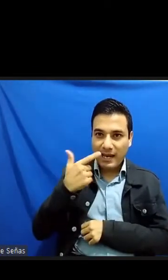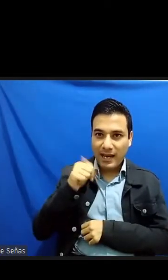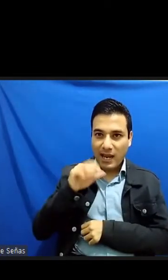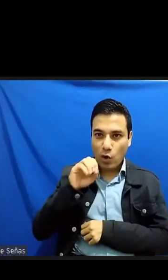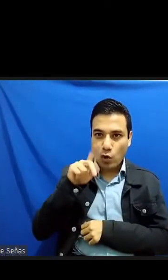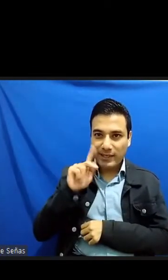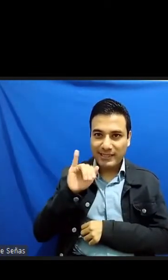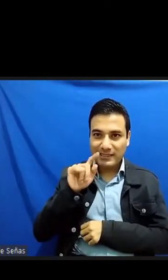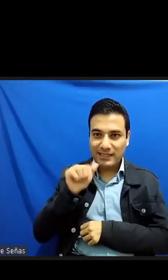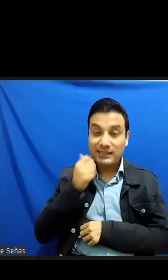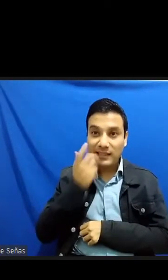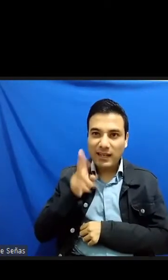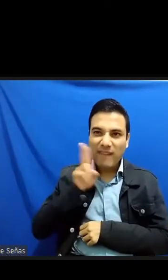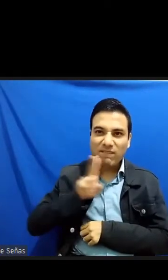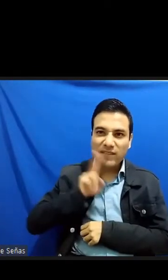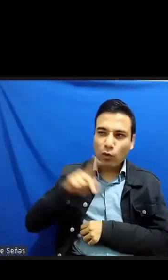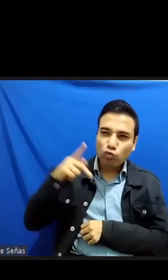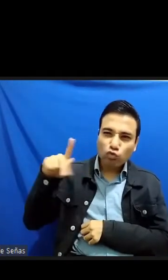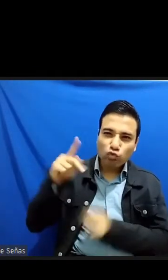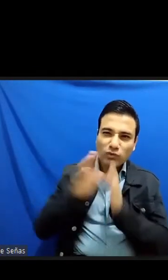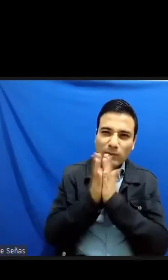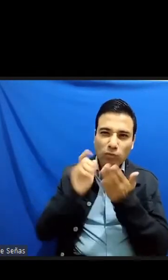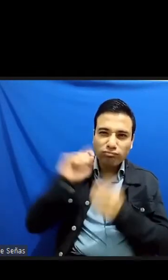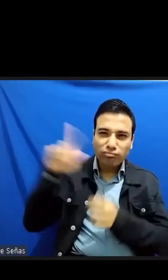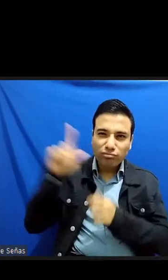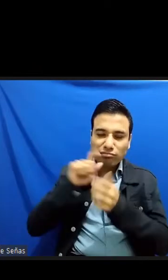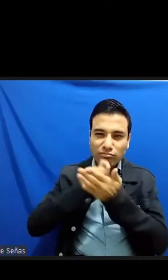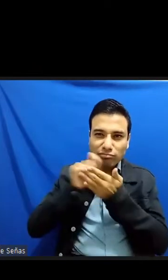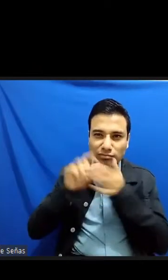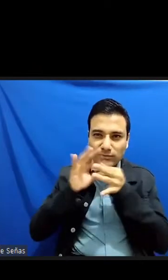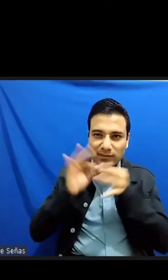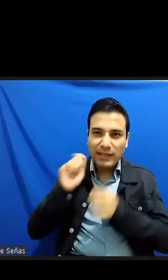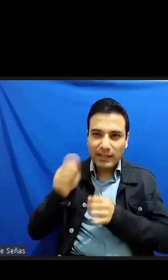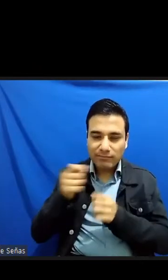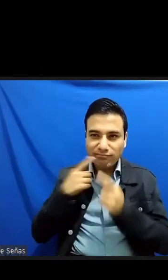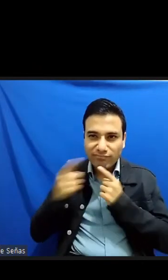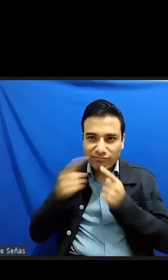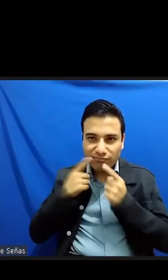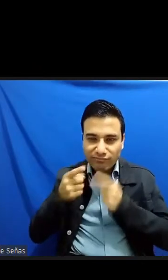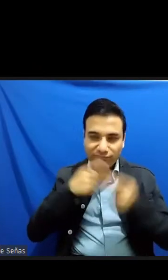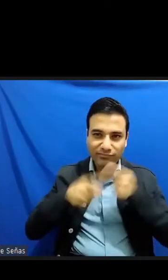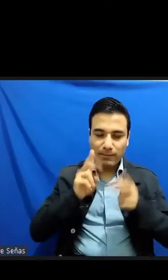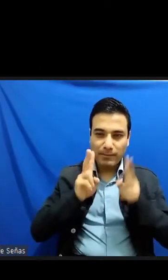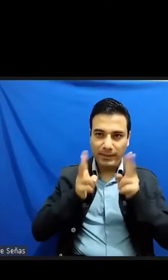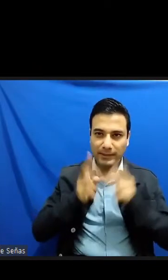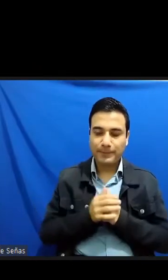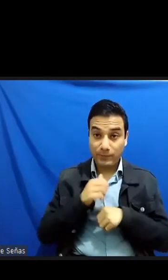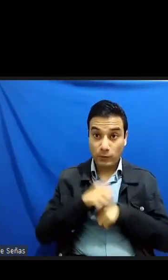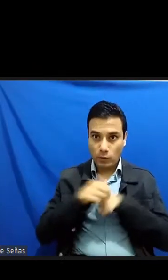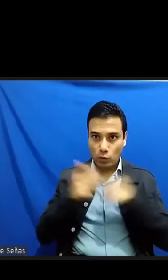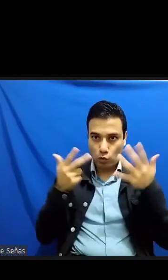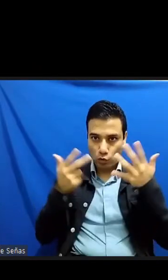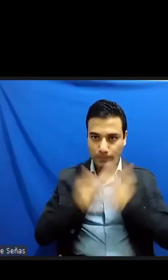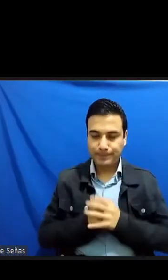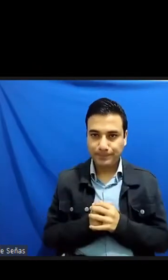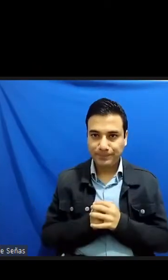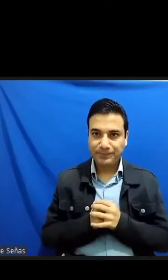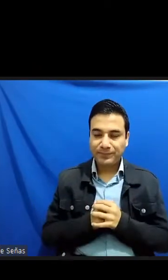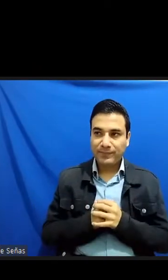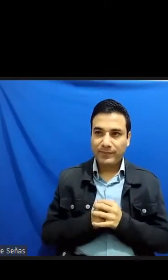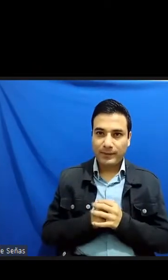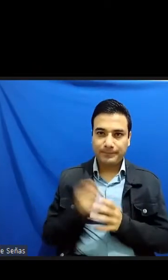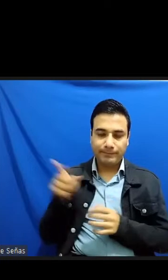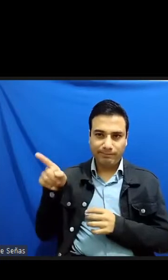descifrar el contenido del libro ocho el interés que despierta este hermetismo